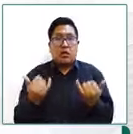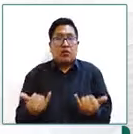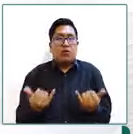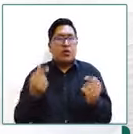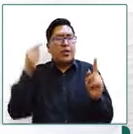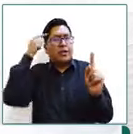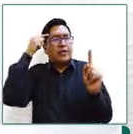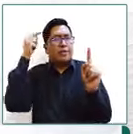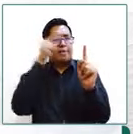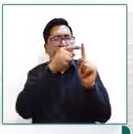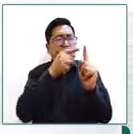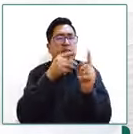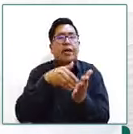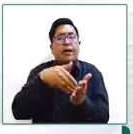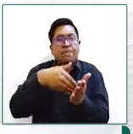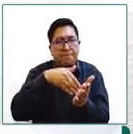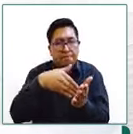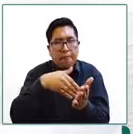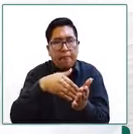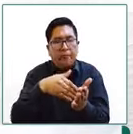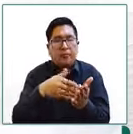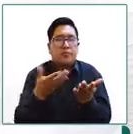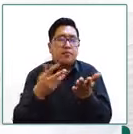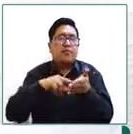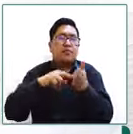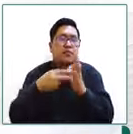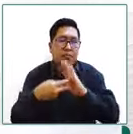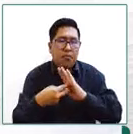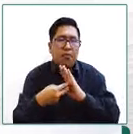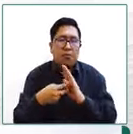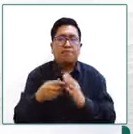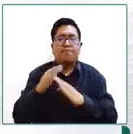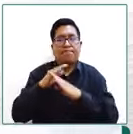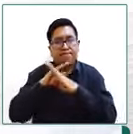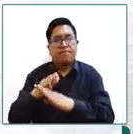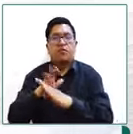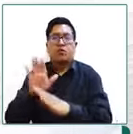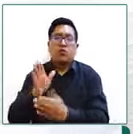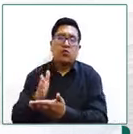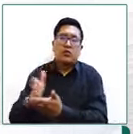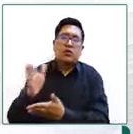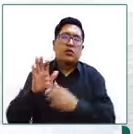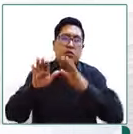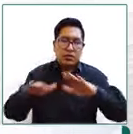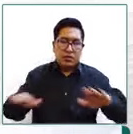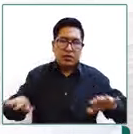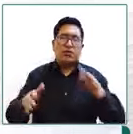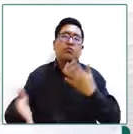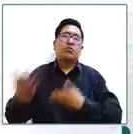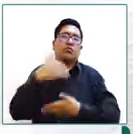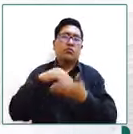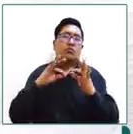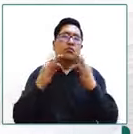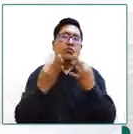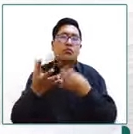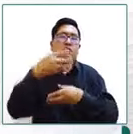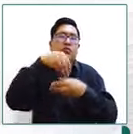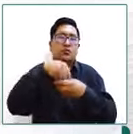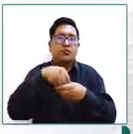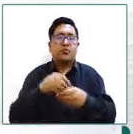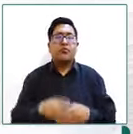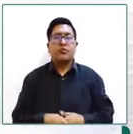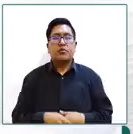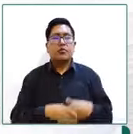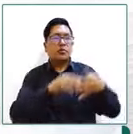esta debilidad se constituye en una limitante para el ejercicio del derecho a vivir en familia con estos